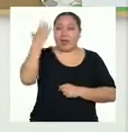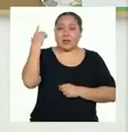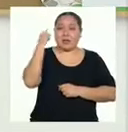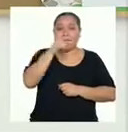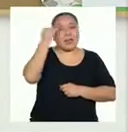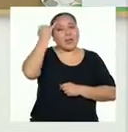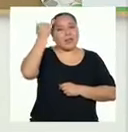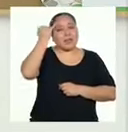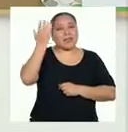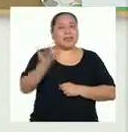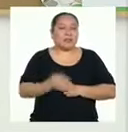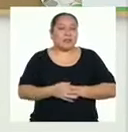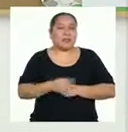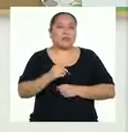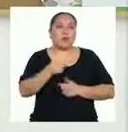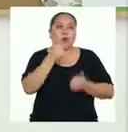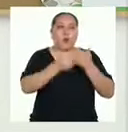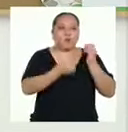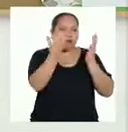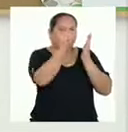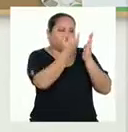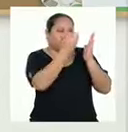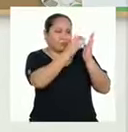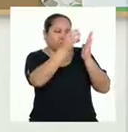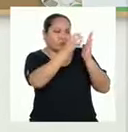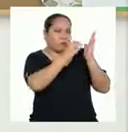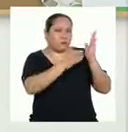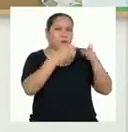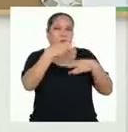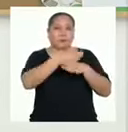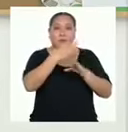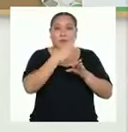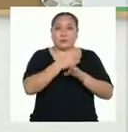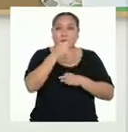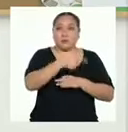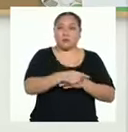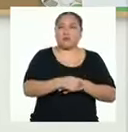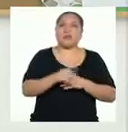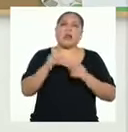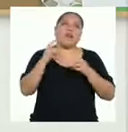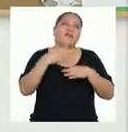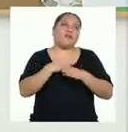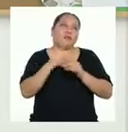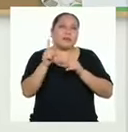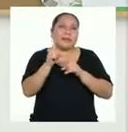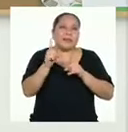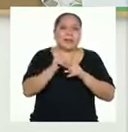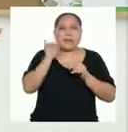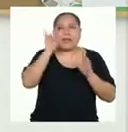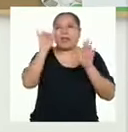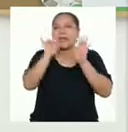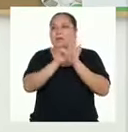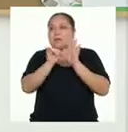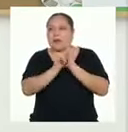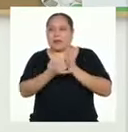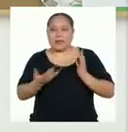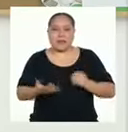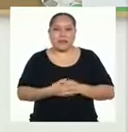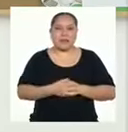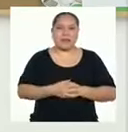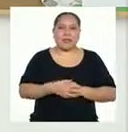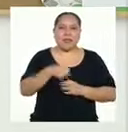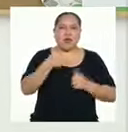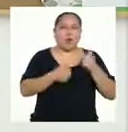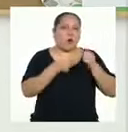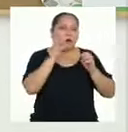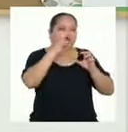aquí la idea es determinar cuál sería el diseño y formato de nuestro texto, el tipo de letra, imágenes y la mejor disposición de